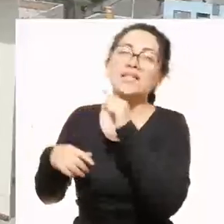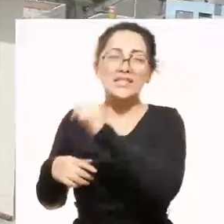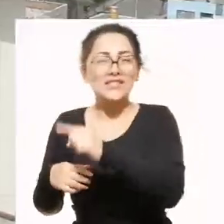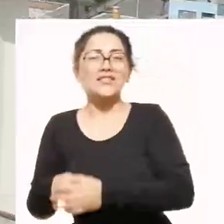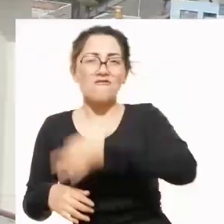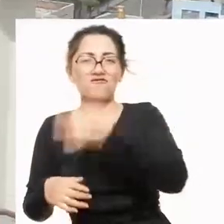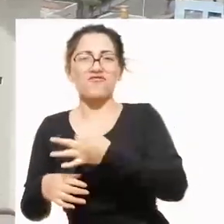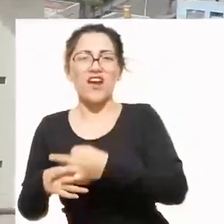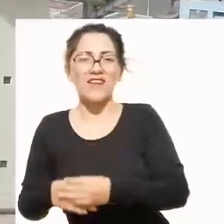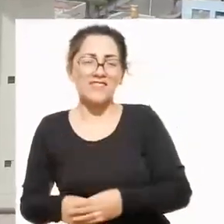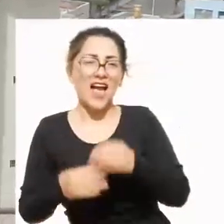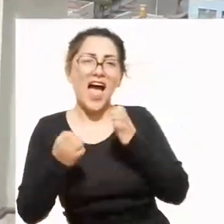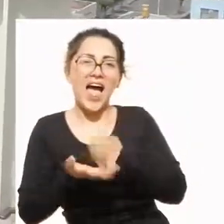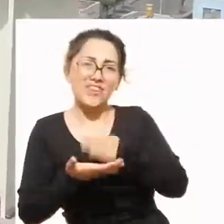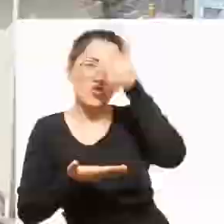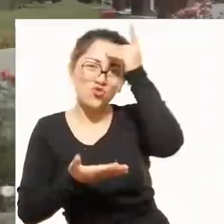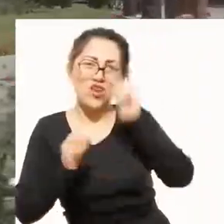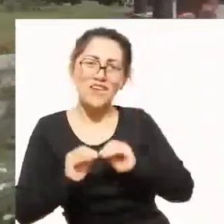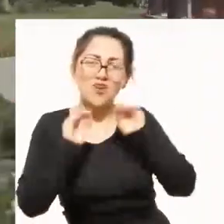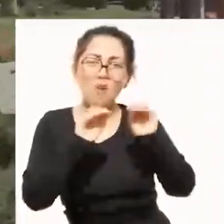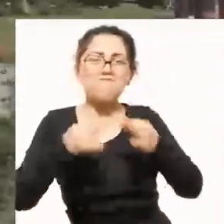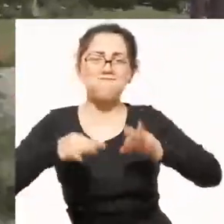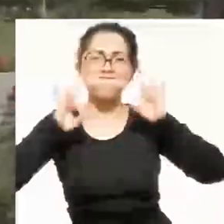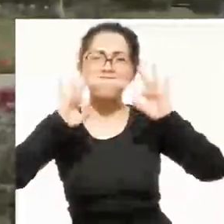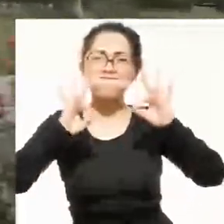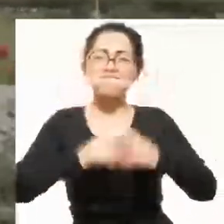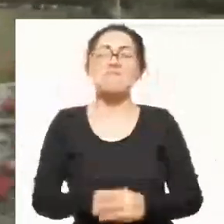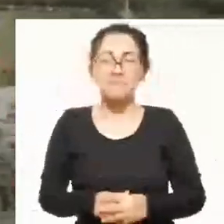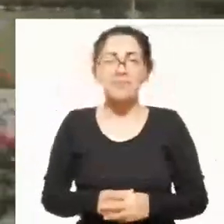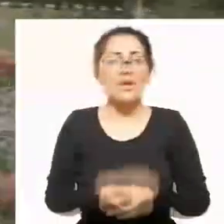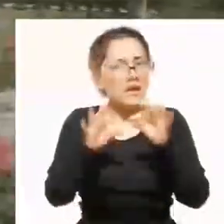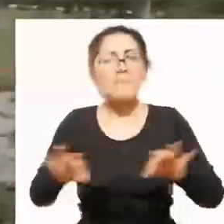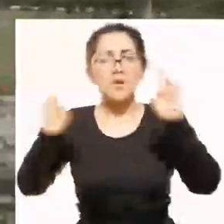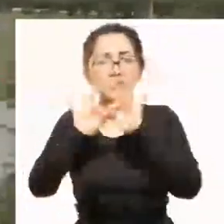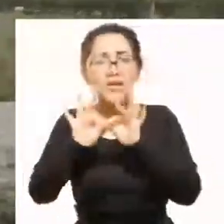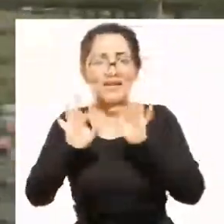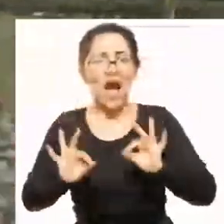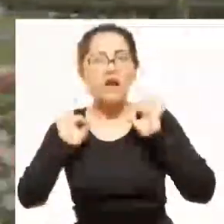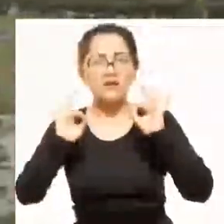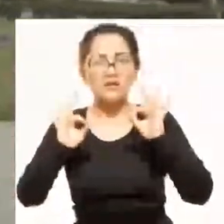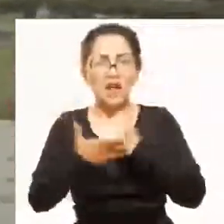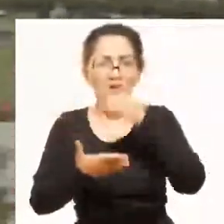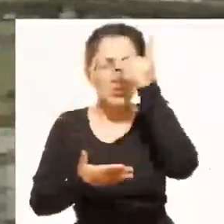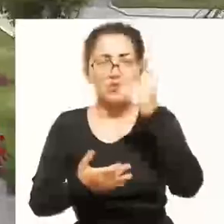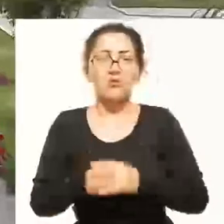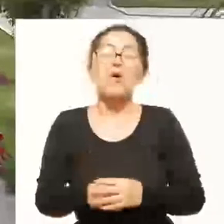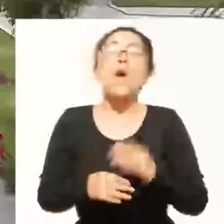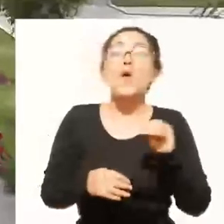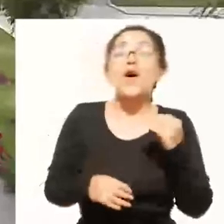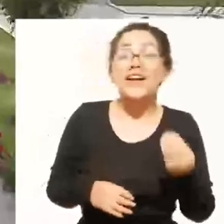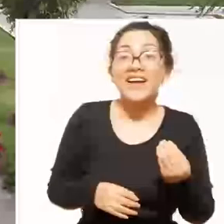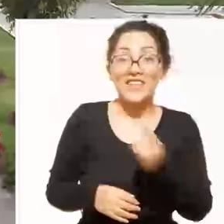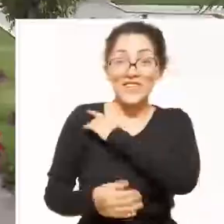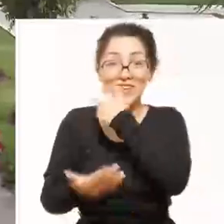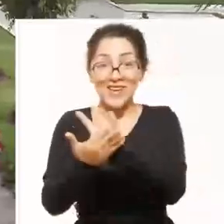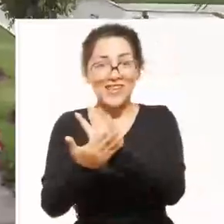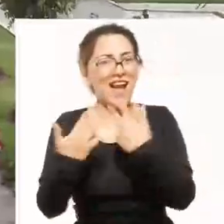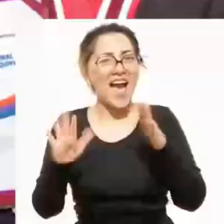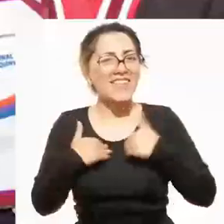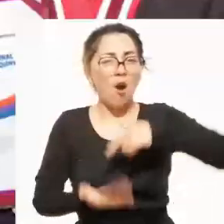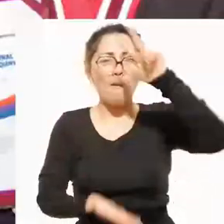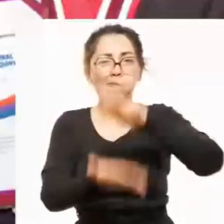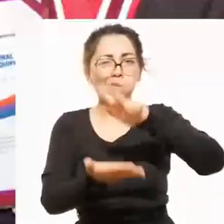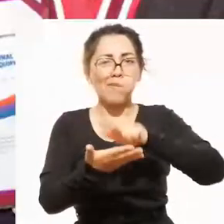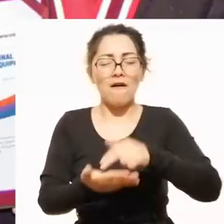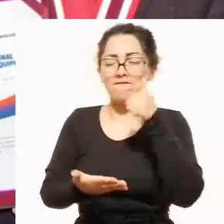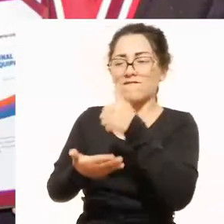garanticen una enseñanza de calidad. Las condiciones básicas de calidad son importantes porque permitieron a la UNSA